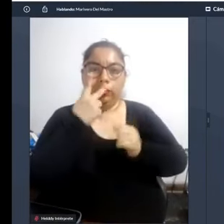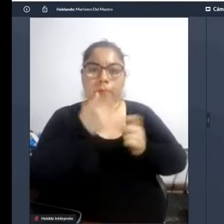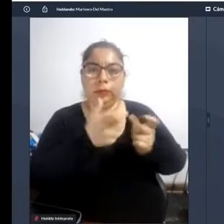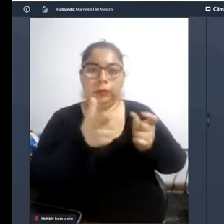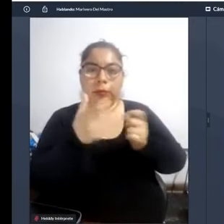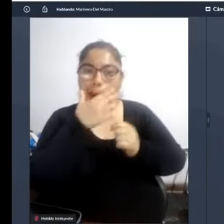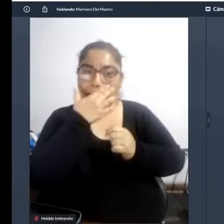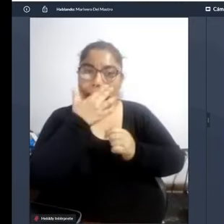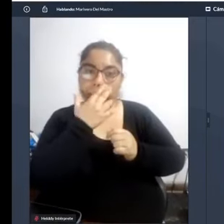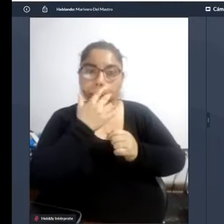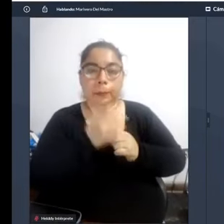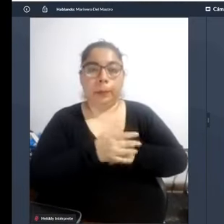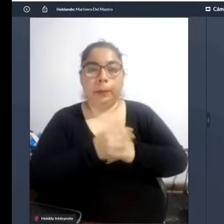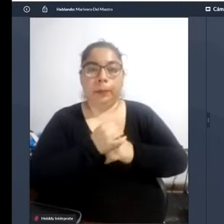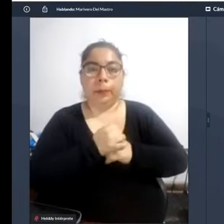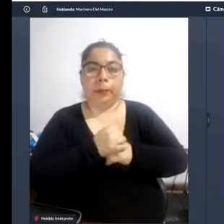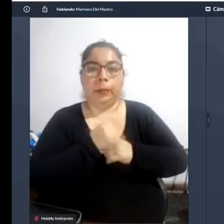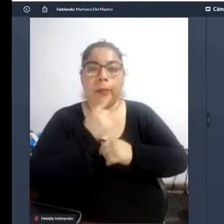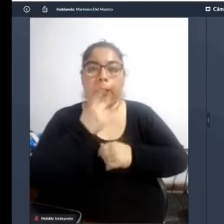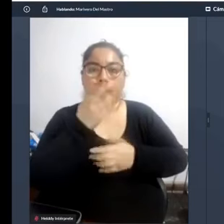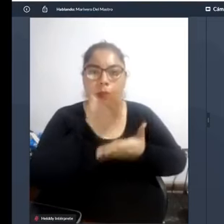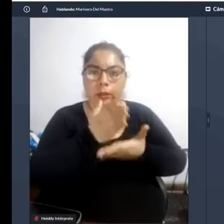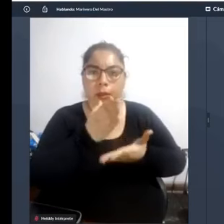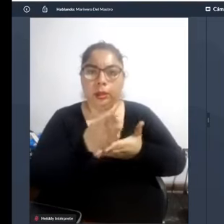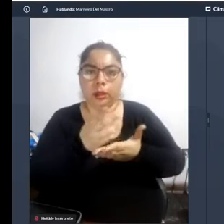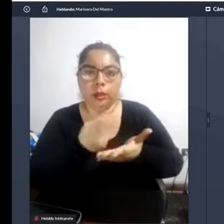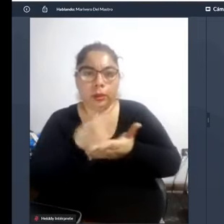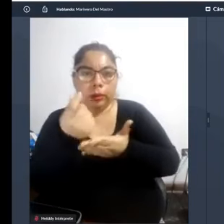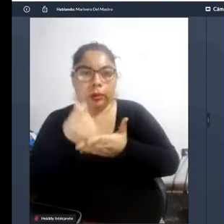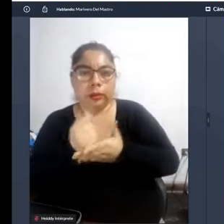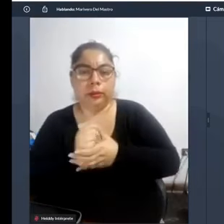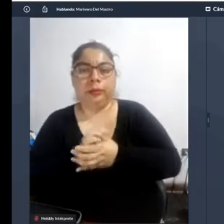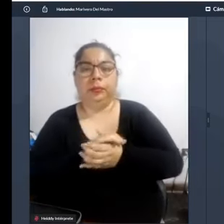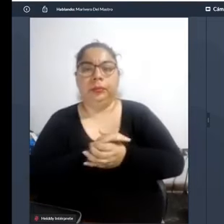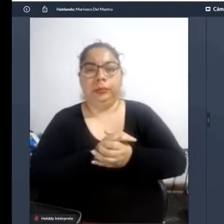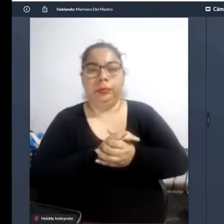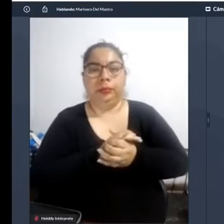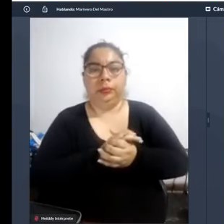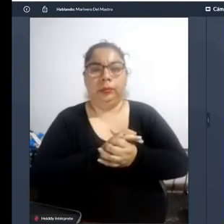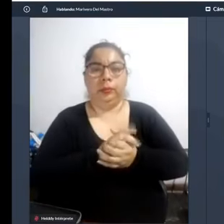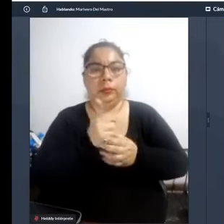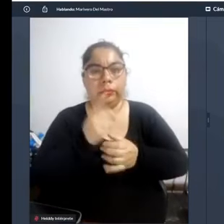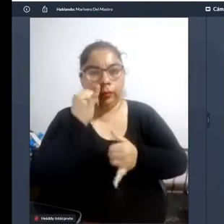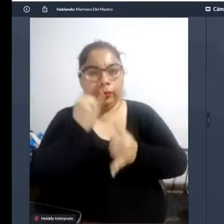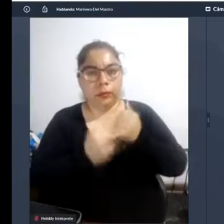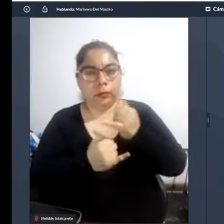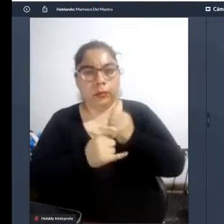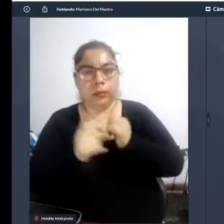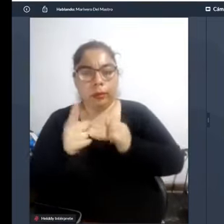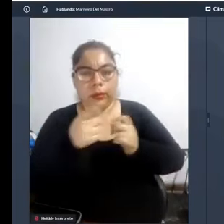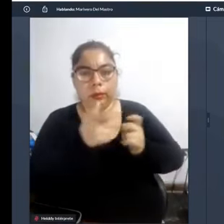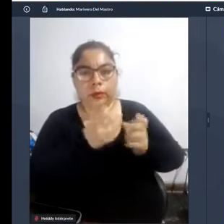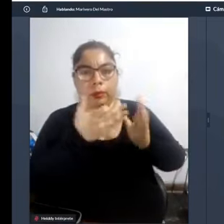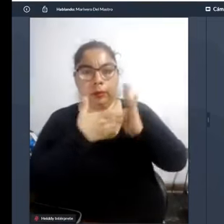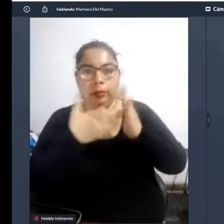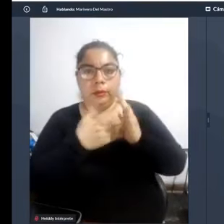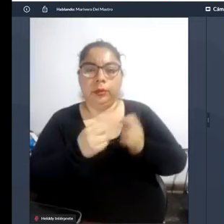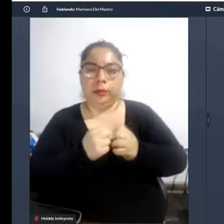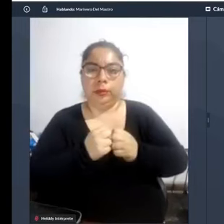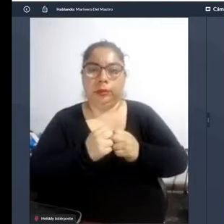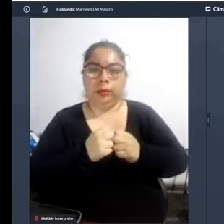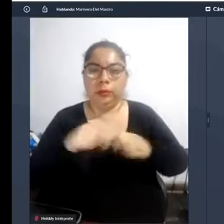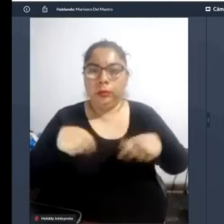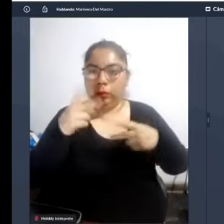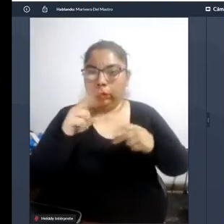mecanismos de rendición de cuentas y sin esto sin ese mecanismo efectivo de fiscalización no tenemos